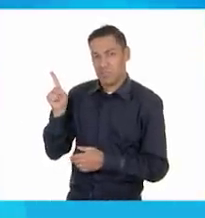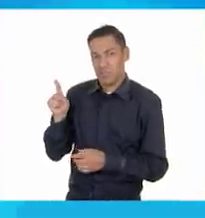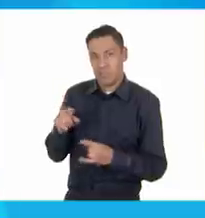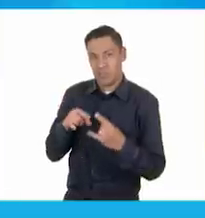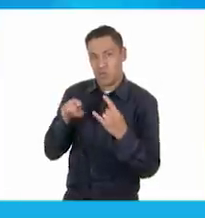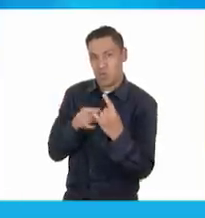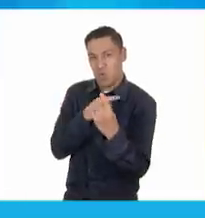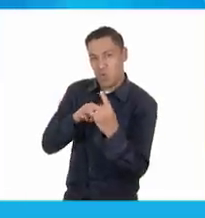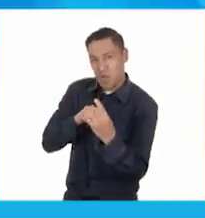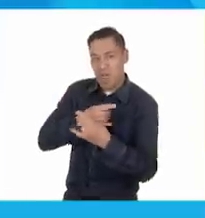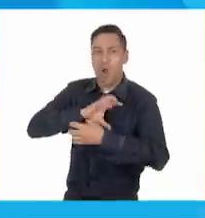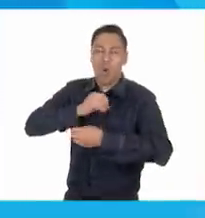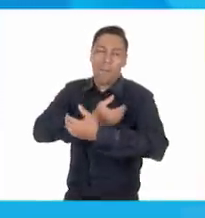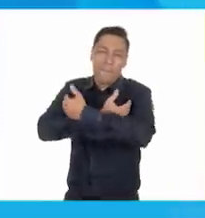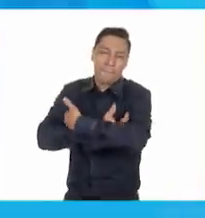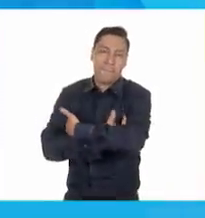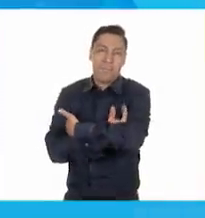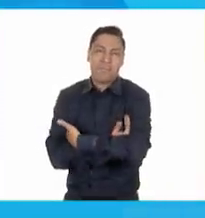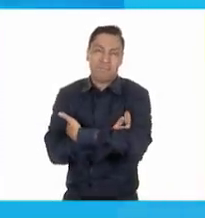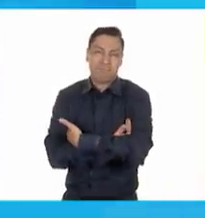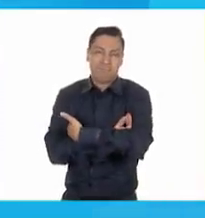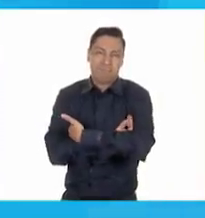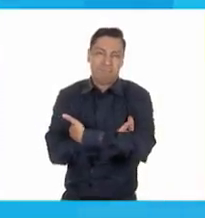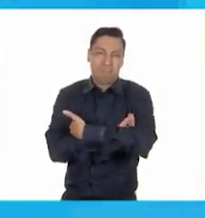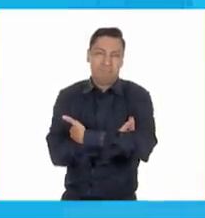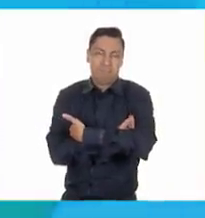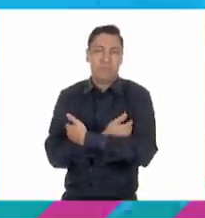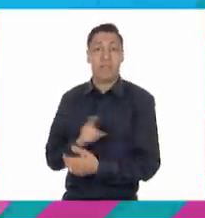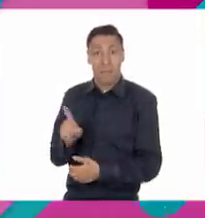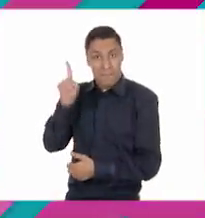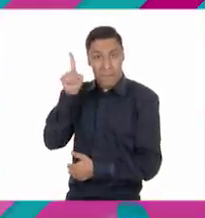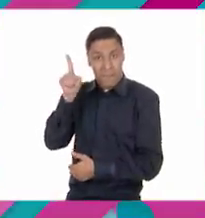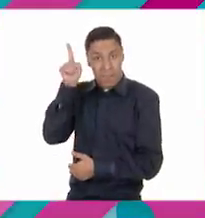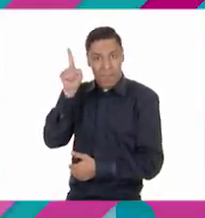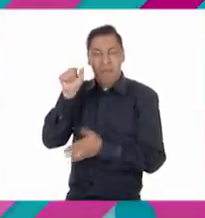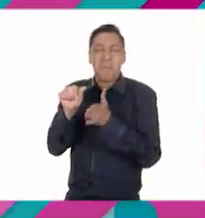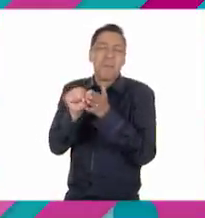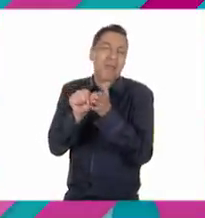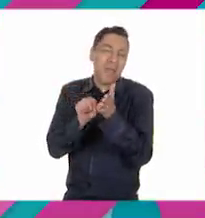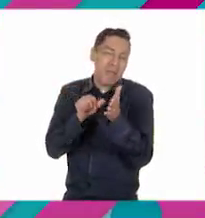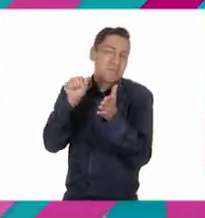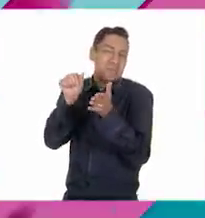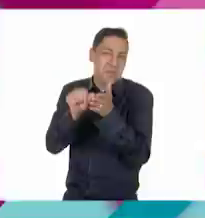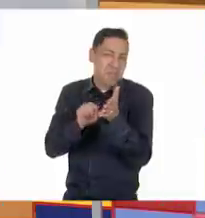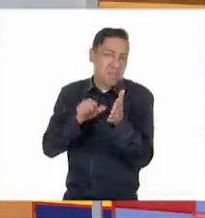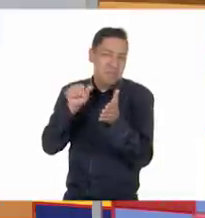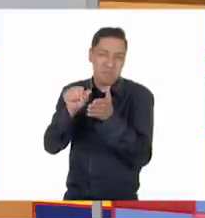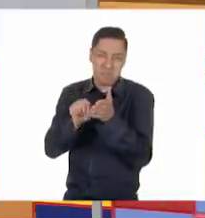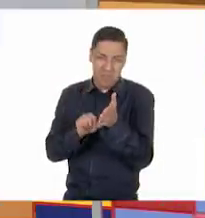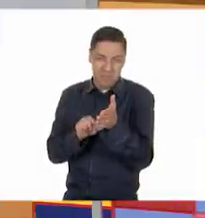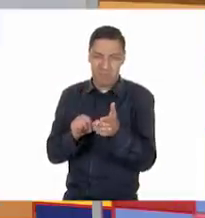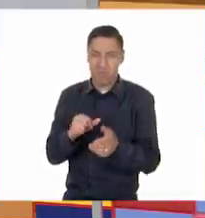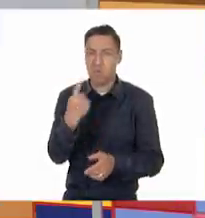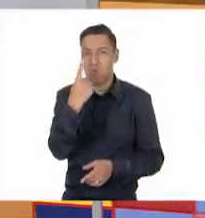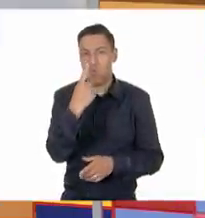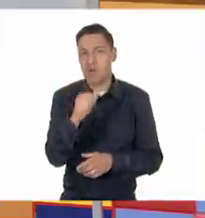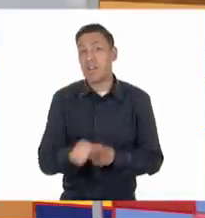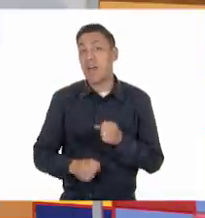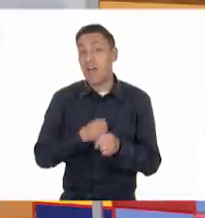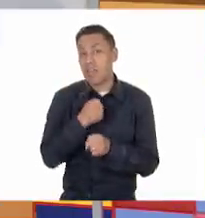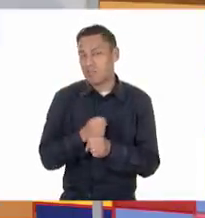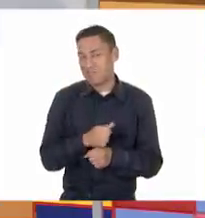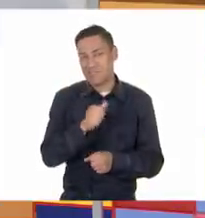camita o en los brazos de mamá. Claro, tienes razón. Es un bebé de meses de edad. Los bebés de esta edad